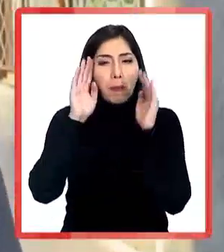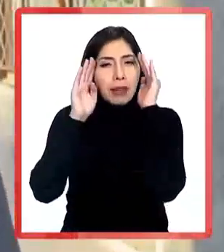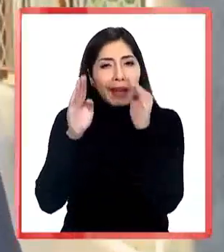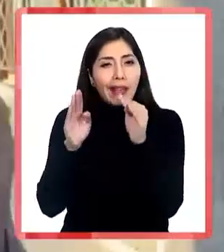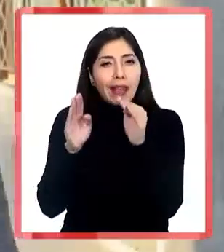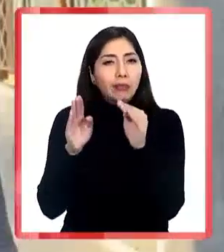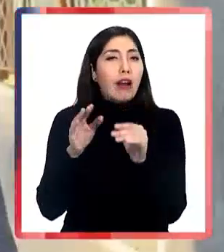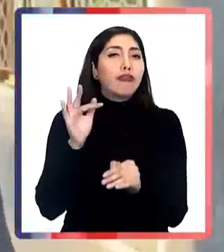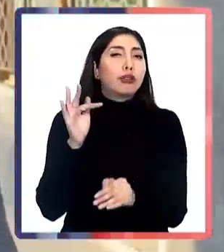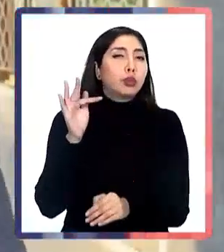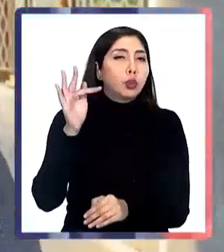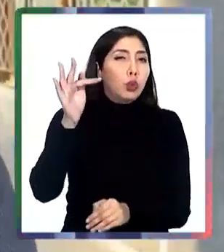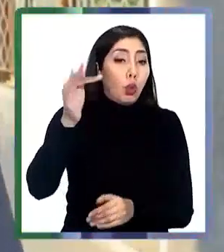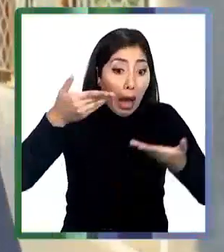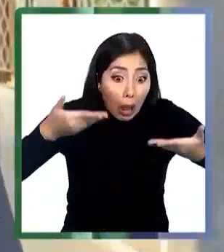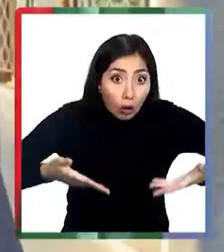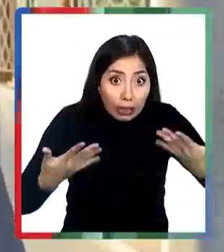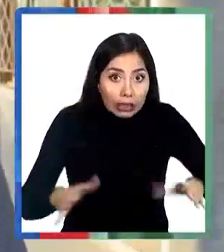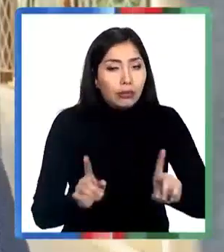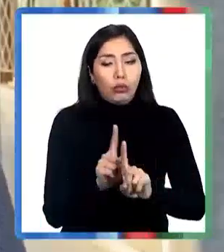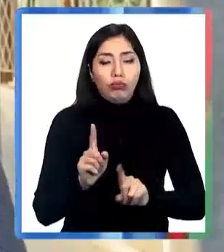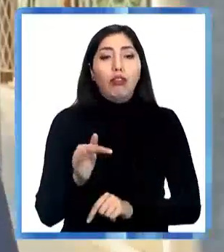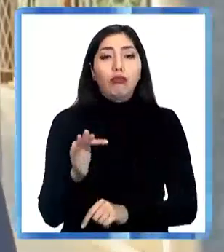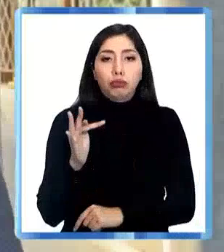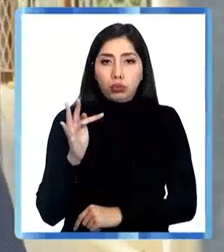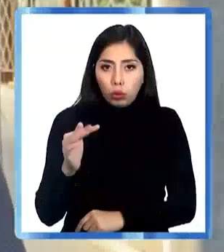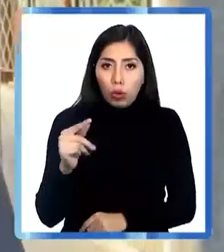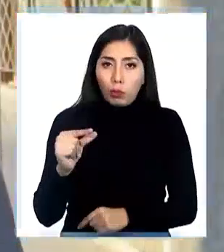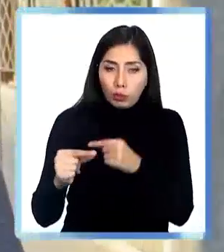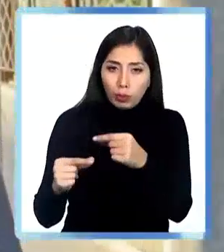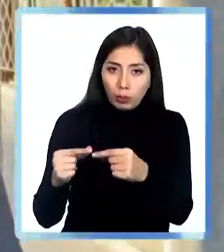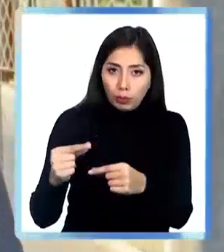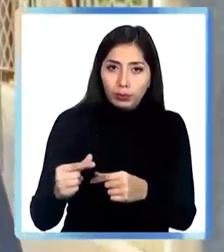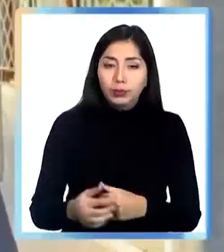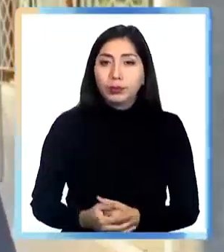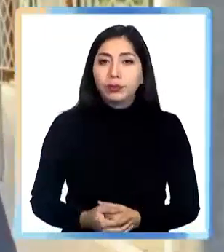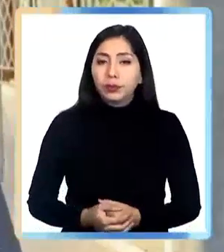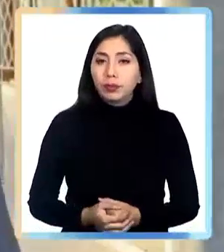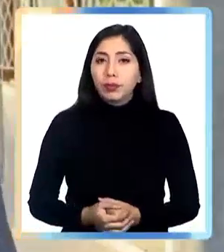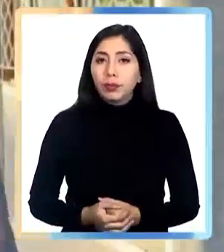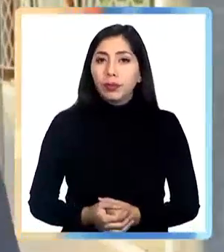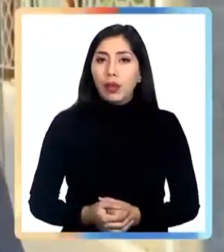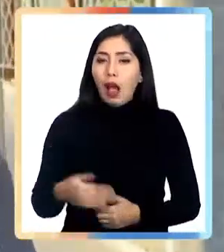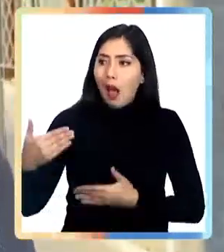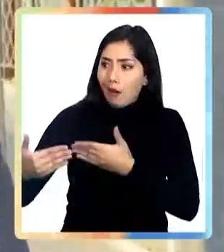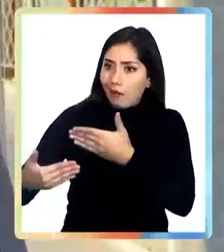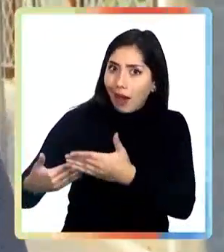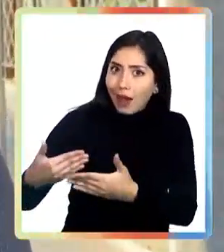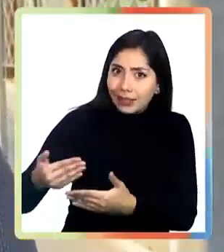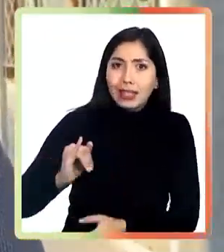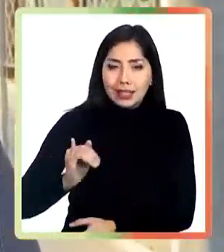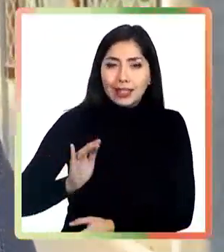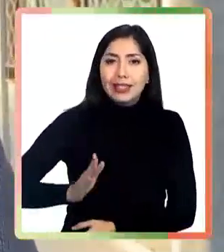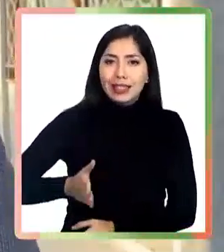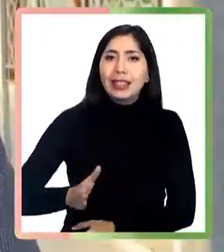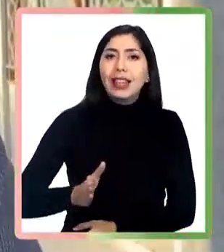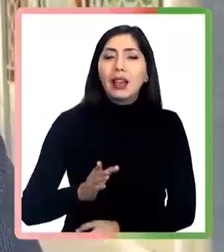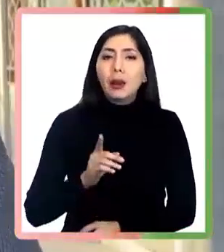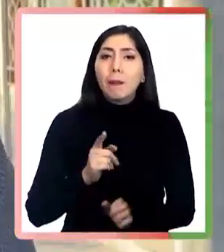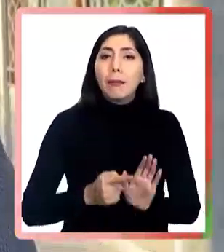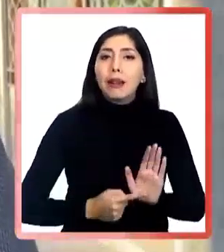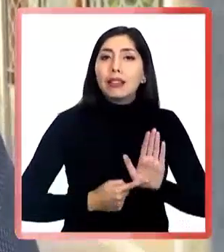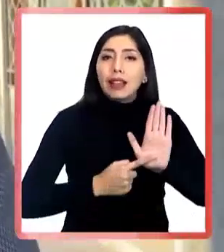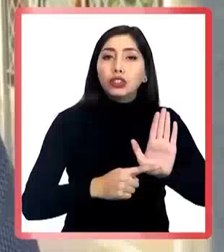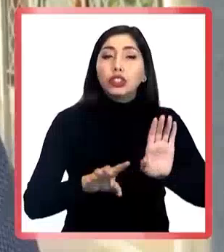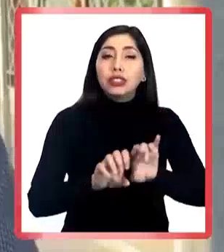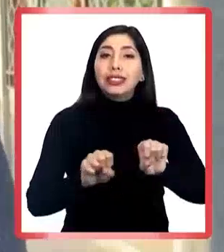plazo y presenta anuncios muy concretos en las reformas estructurales por las que fue electo. La avanza y adelanta la presentación